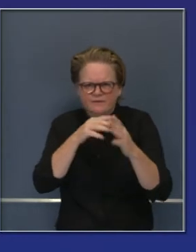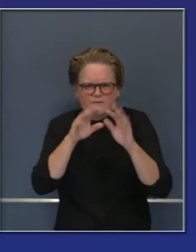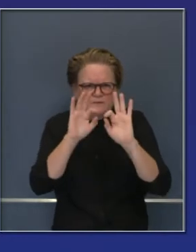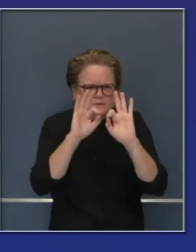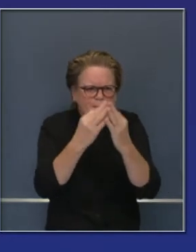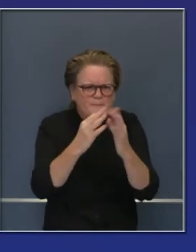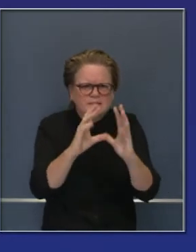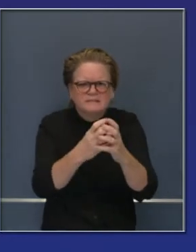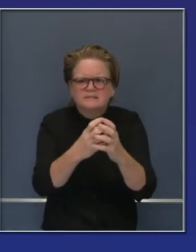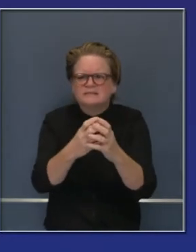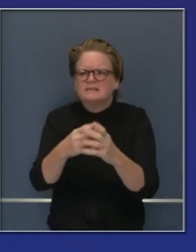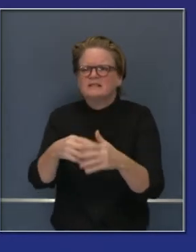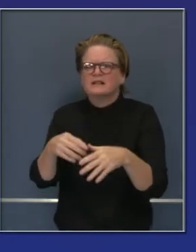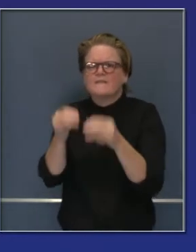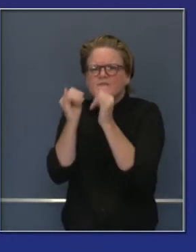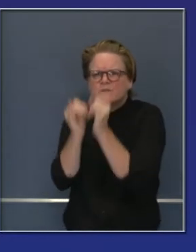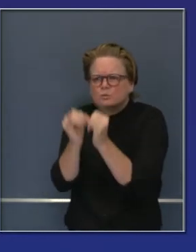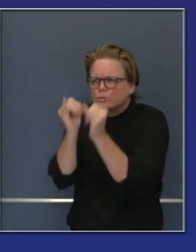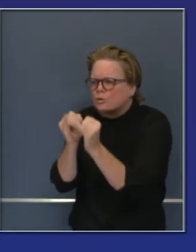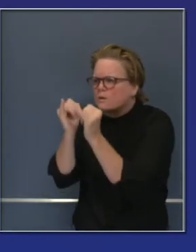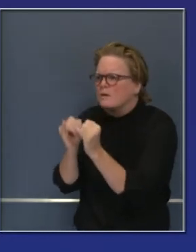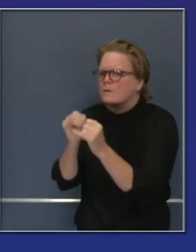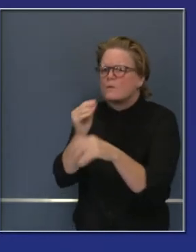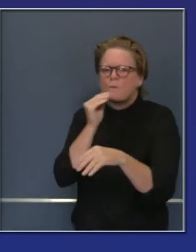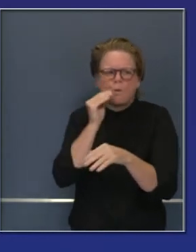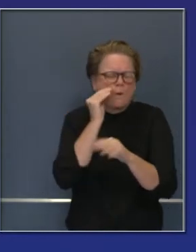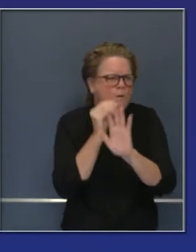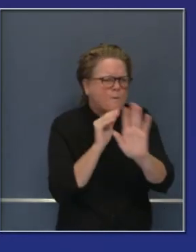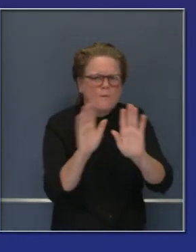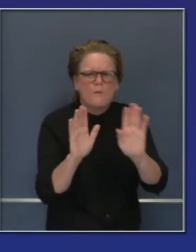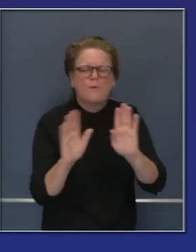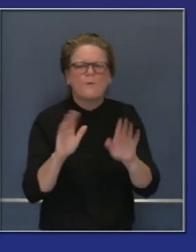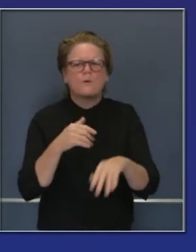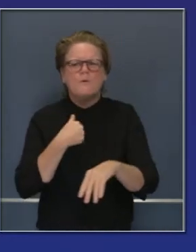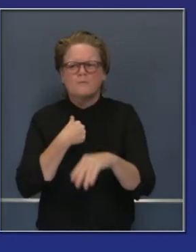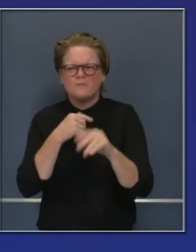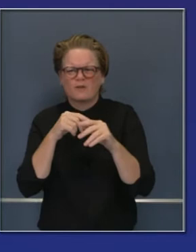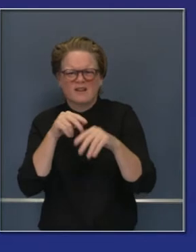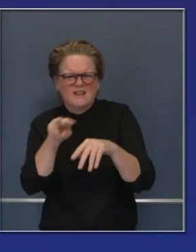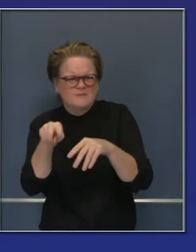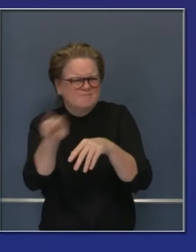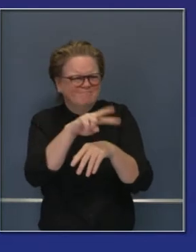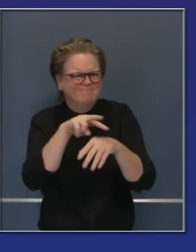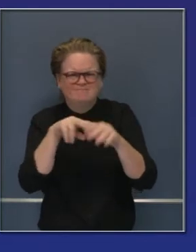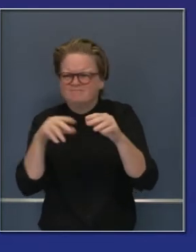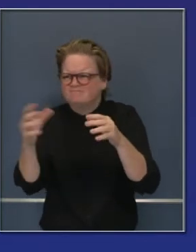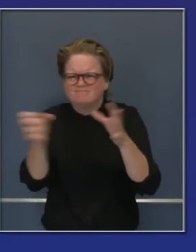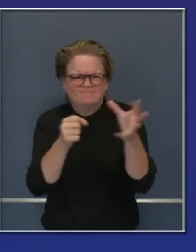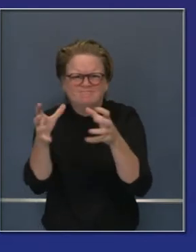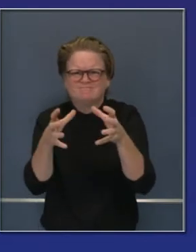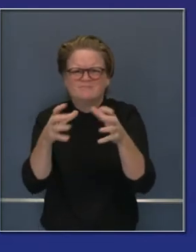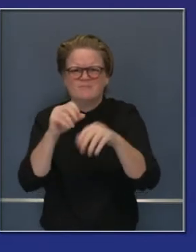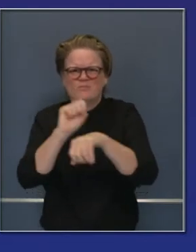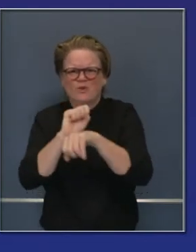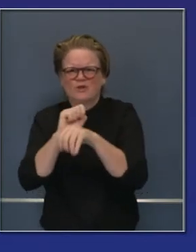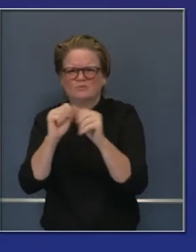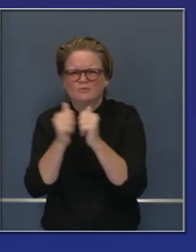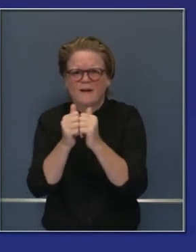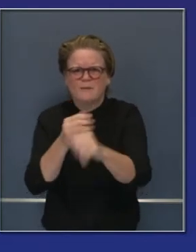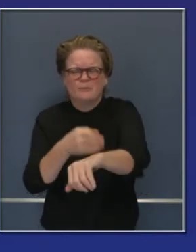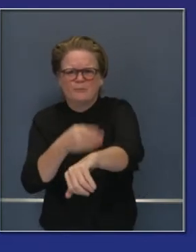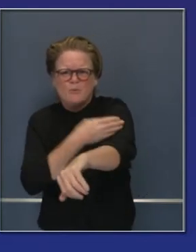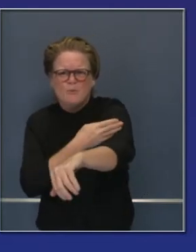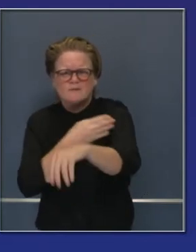familia por familia, casa por casa, trabajando para mitigar la propagación. Y así podemos